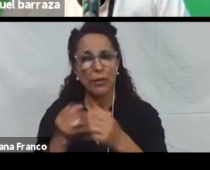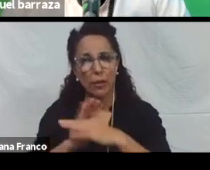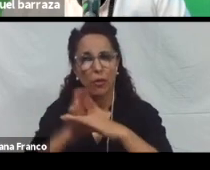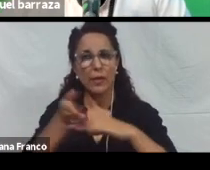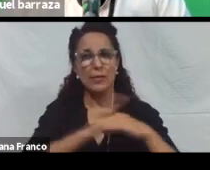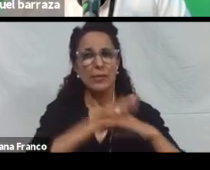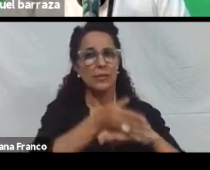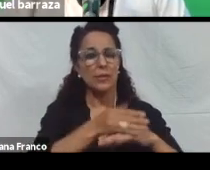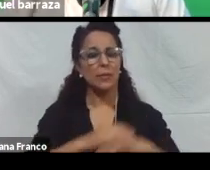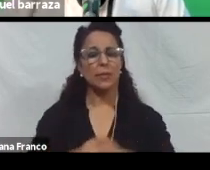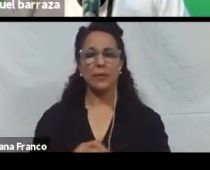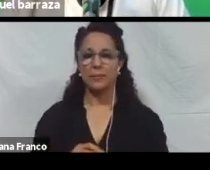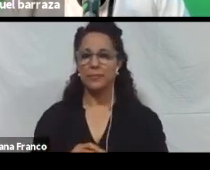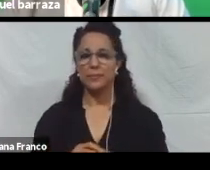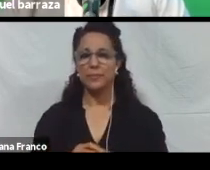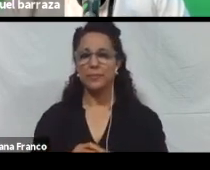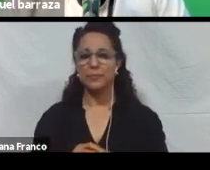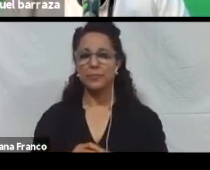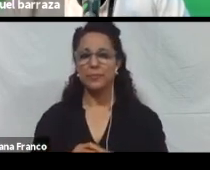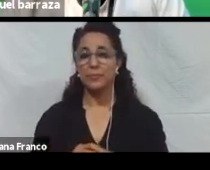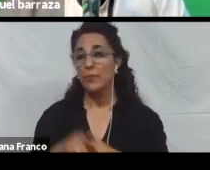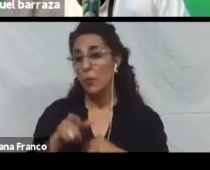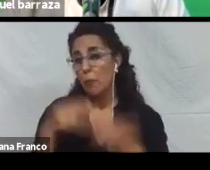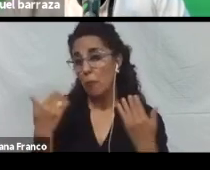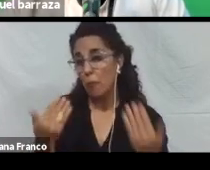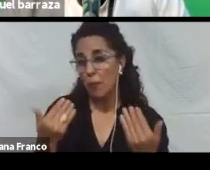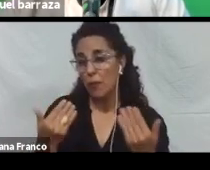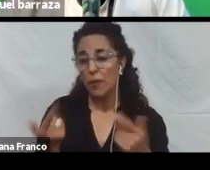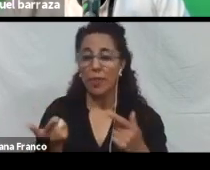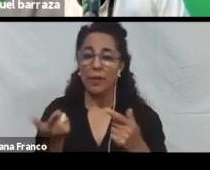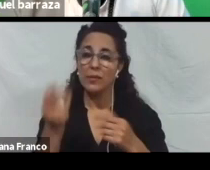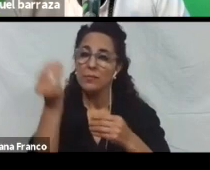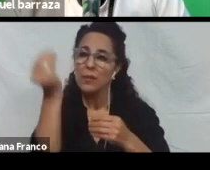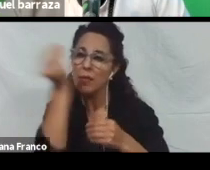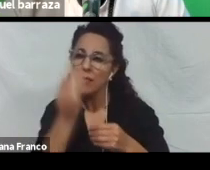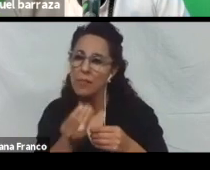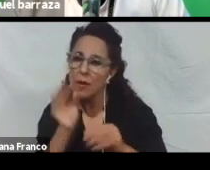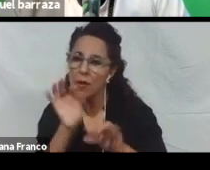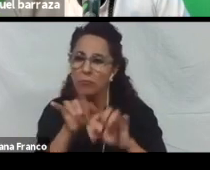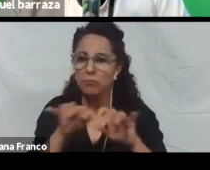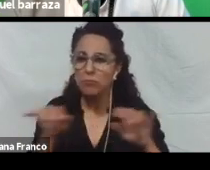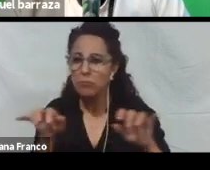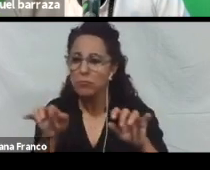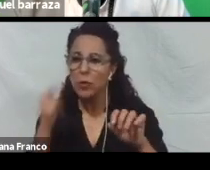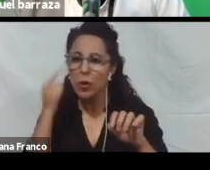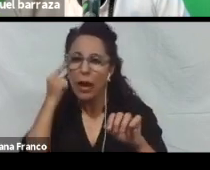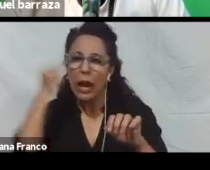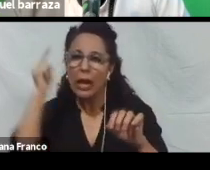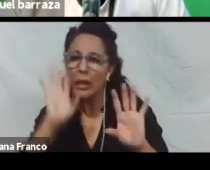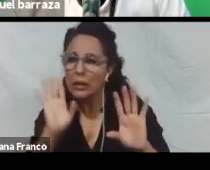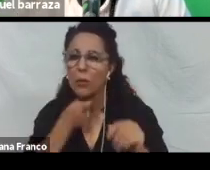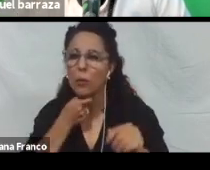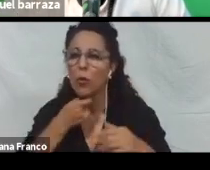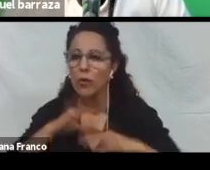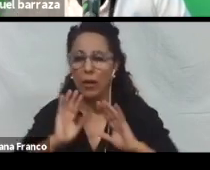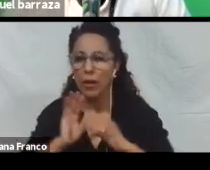Entonces. Vos podés configurar tu material. Para que cumpla el criterio que quieras. A, doble A o triple A de